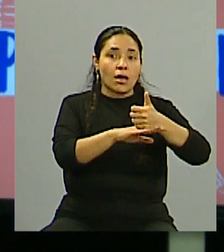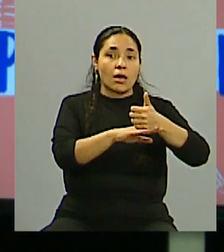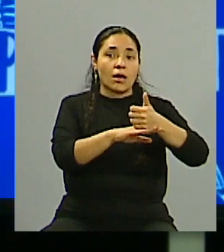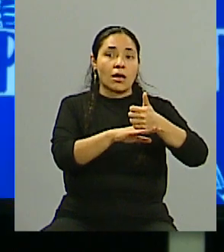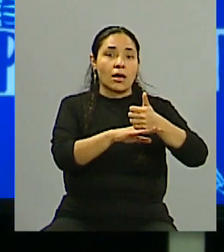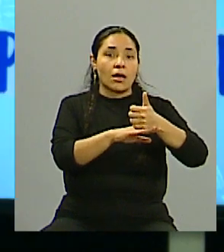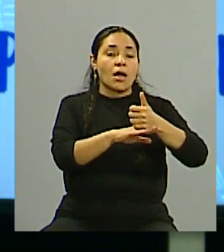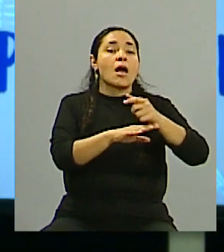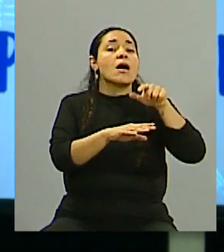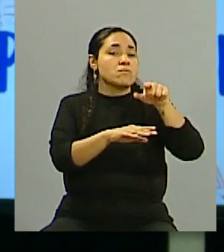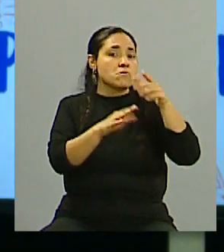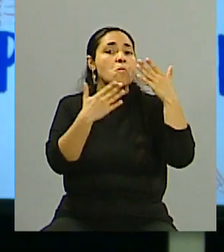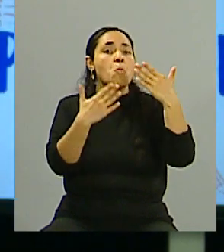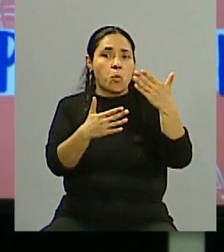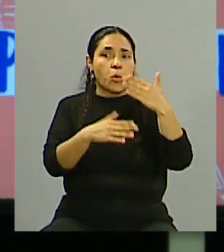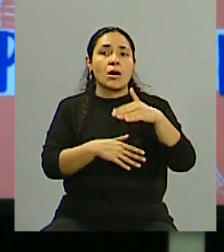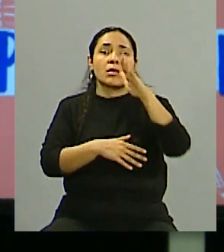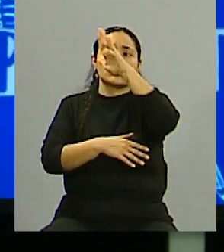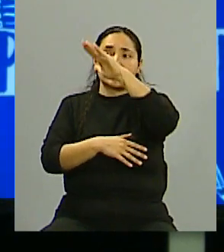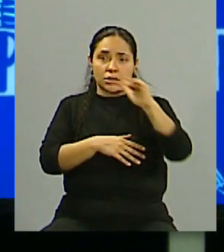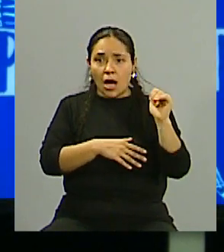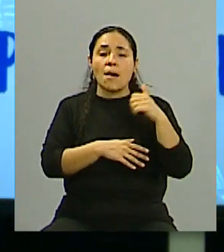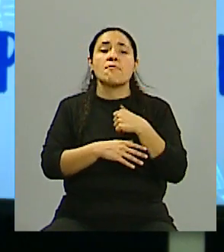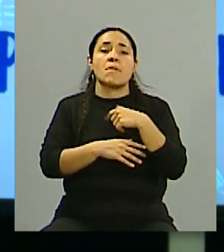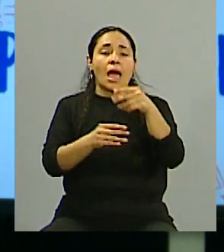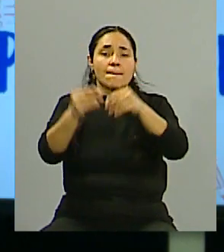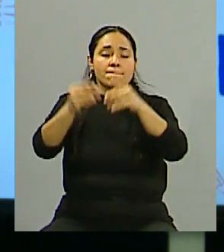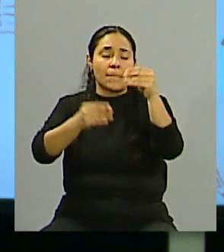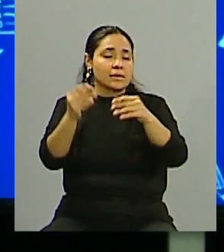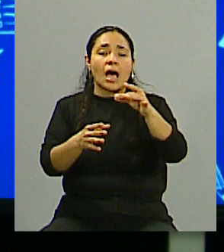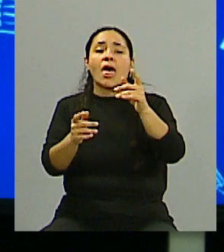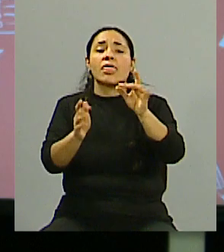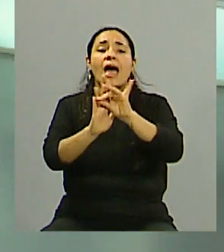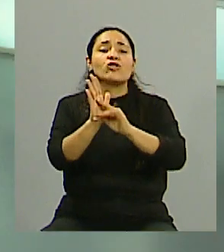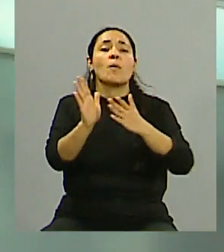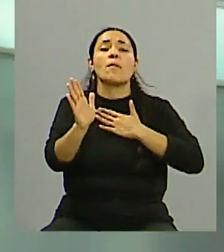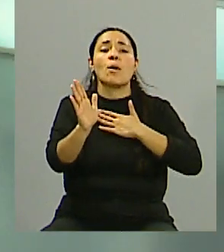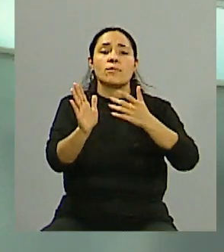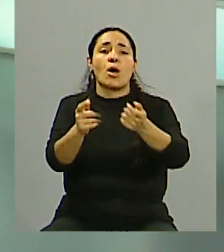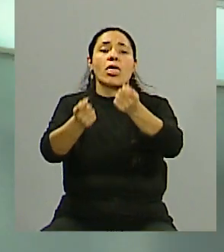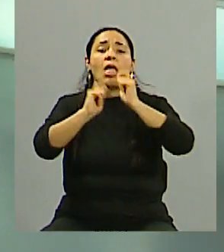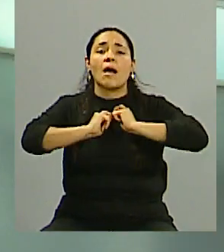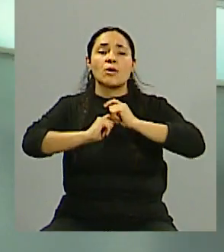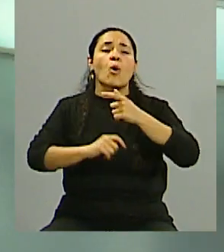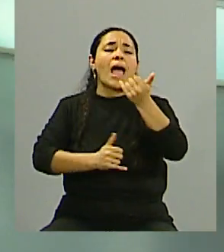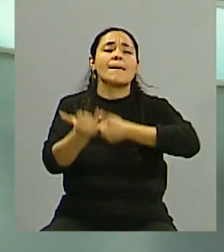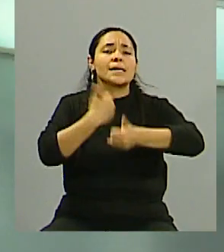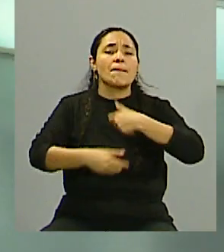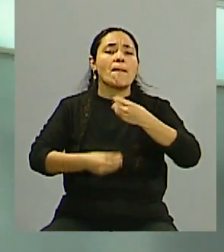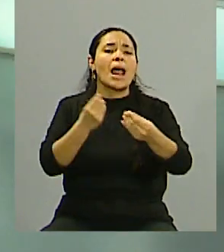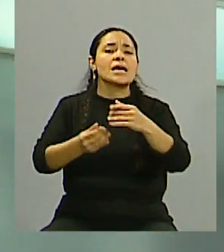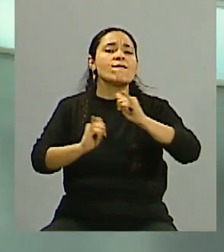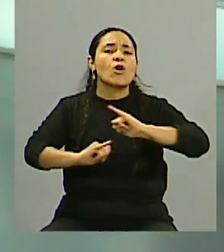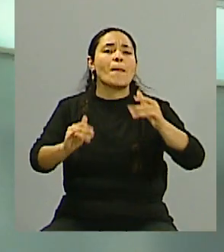que me devuelvan los datos o que me digas por qué estás procesando datos de un ciudadano europeo. Bueno, Mario, la